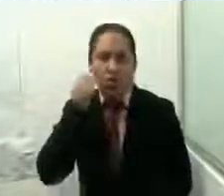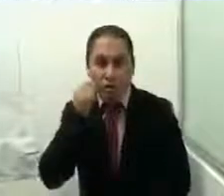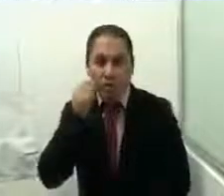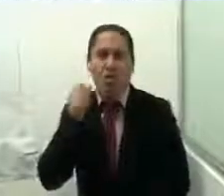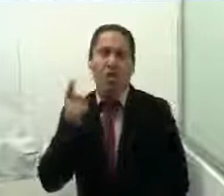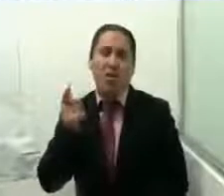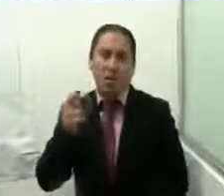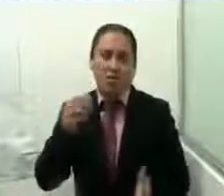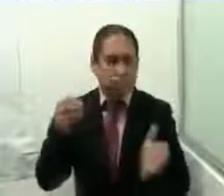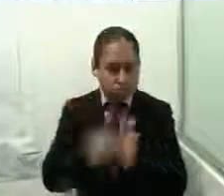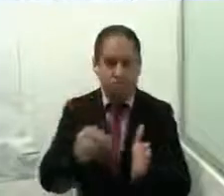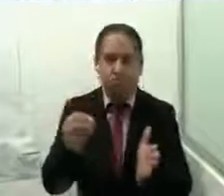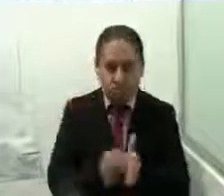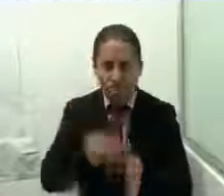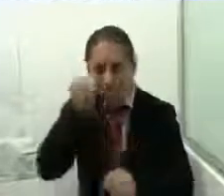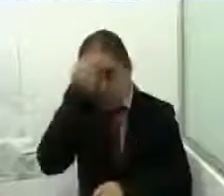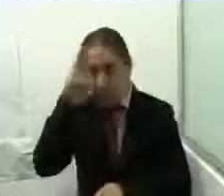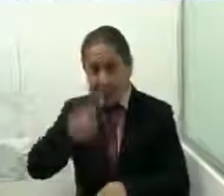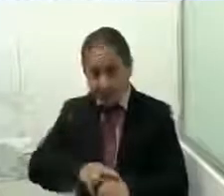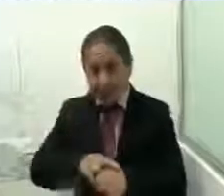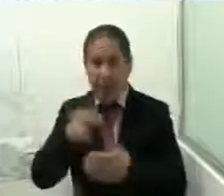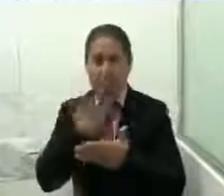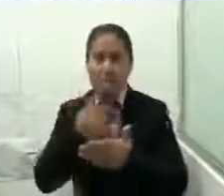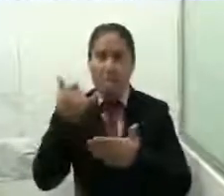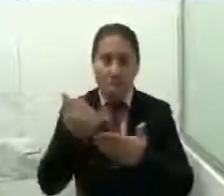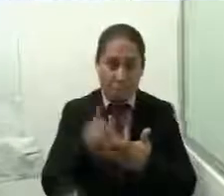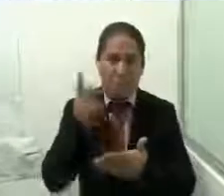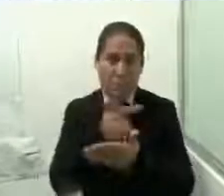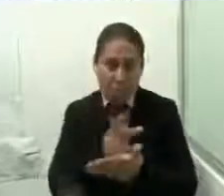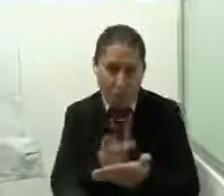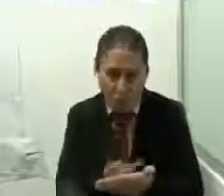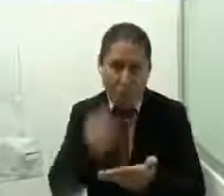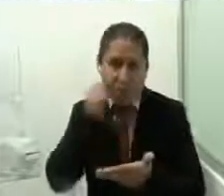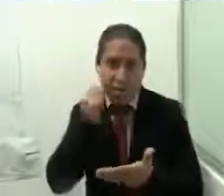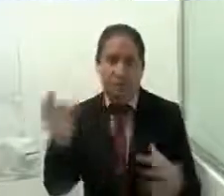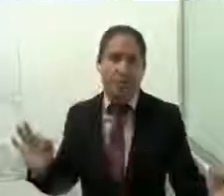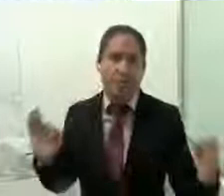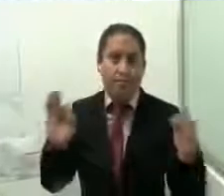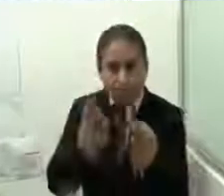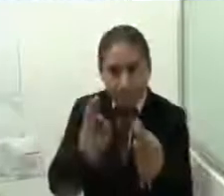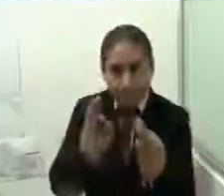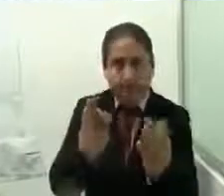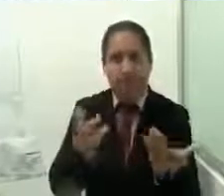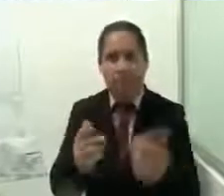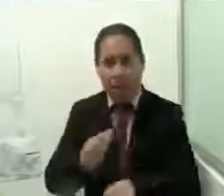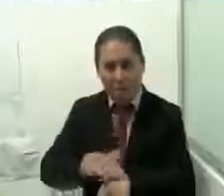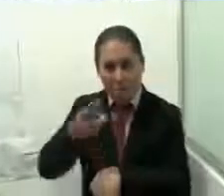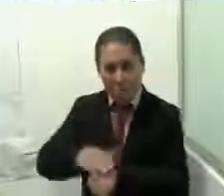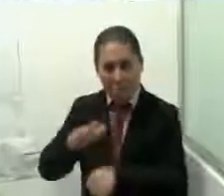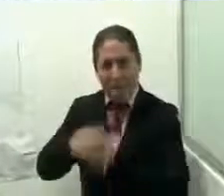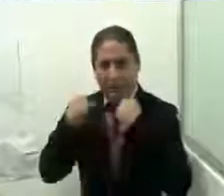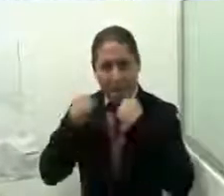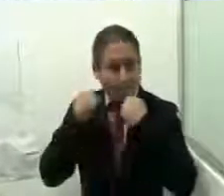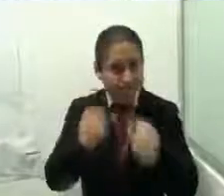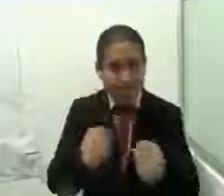secretaría acerca a todos los programas. En este caso, los que más se fortalecen son